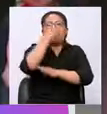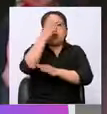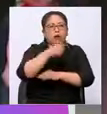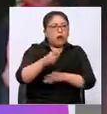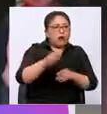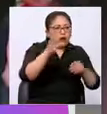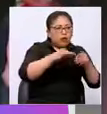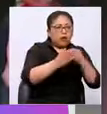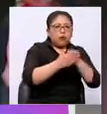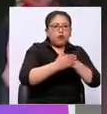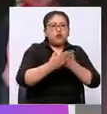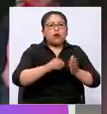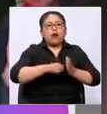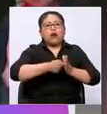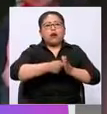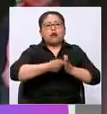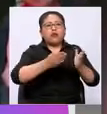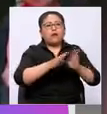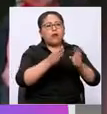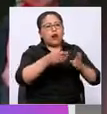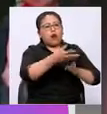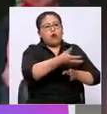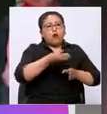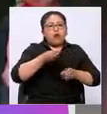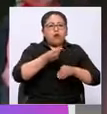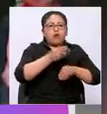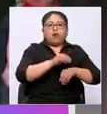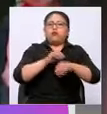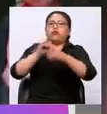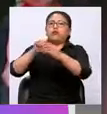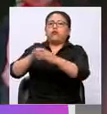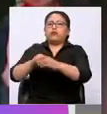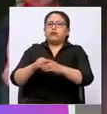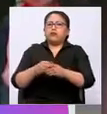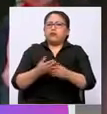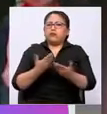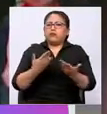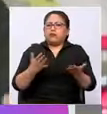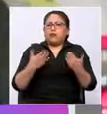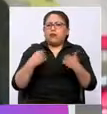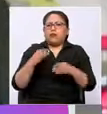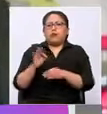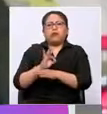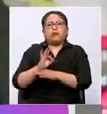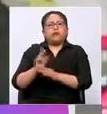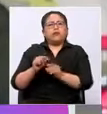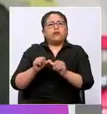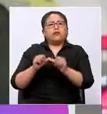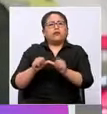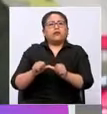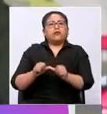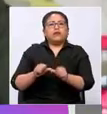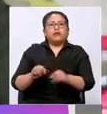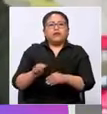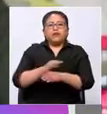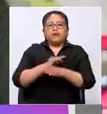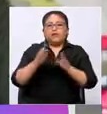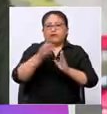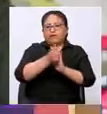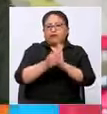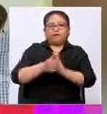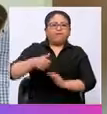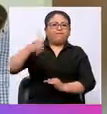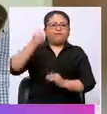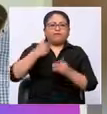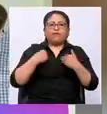investigaciones en lo que nos compete y pedir con fuerza y con fortaleza que el Ministerio Público de una vez active la investigación